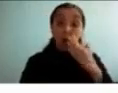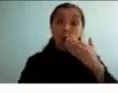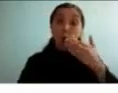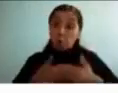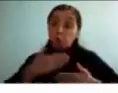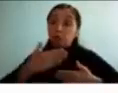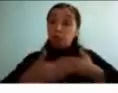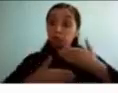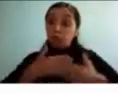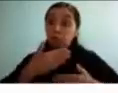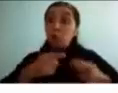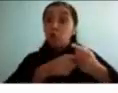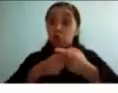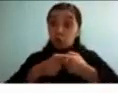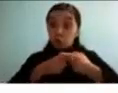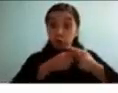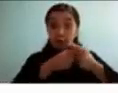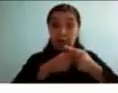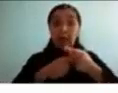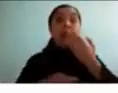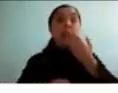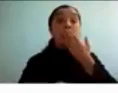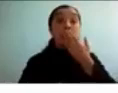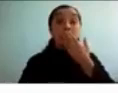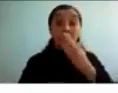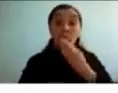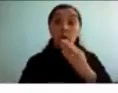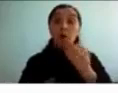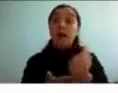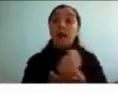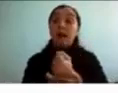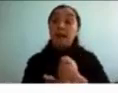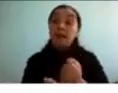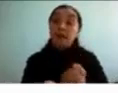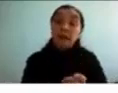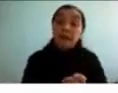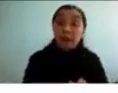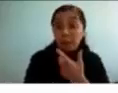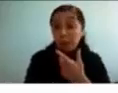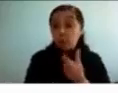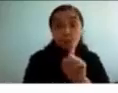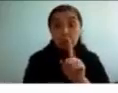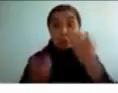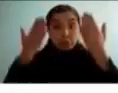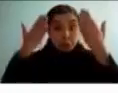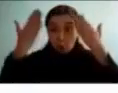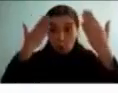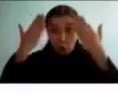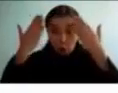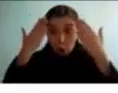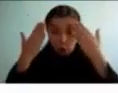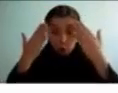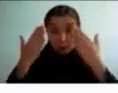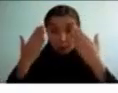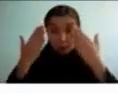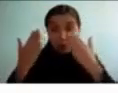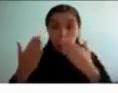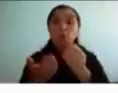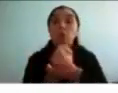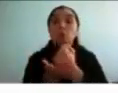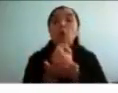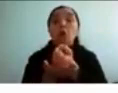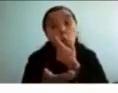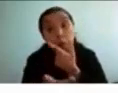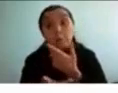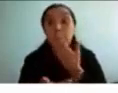hay una mejor respuesta a los tratamientos psicológicos y a los tratamientos farmacológicos se